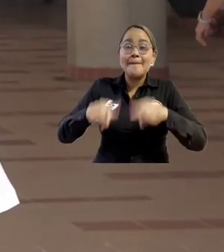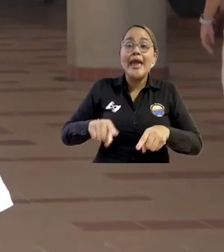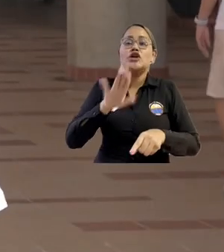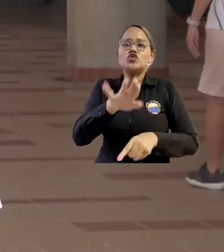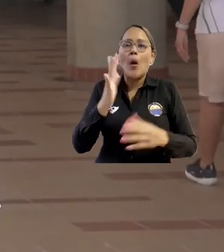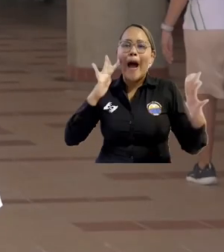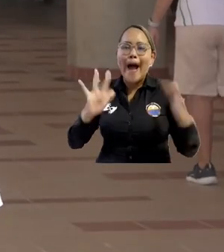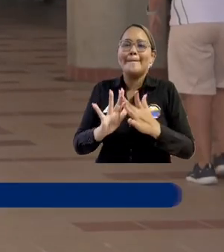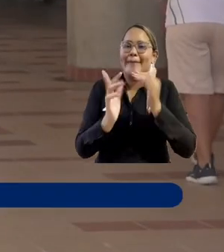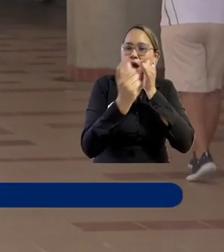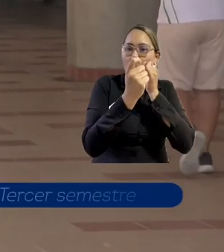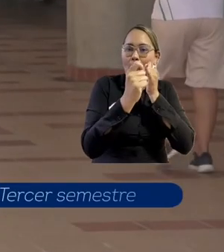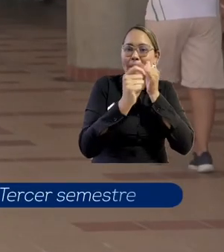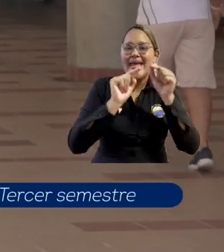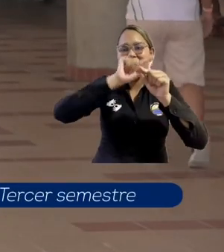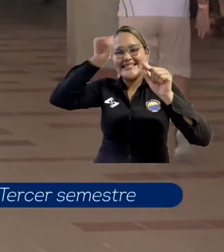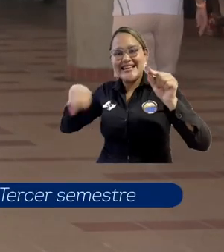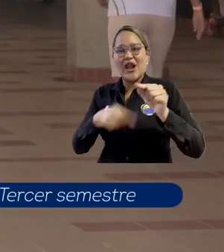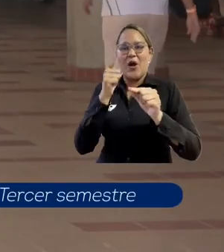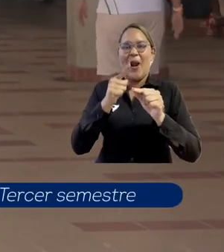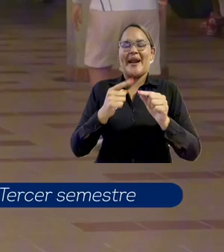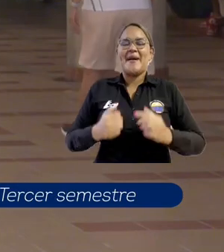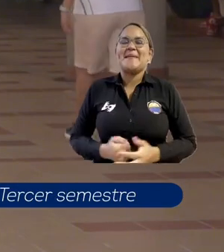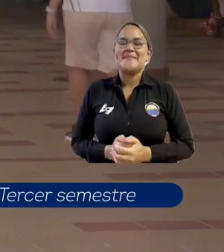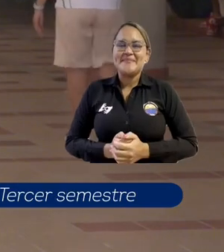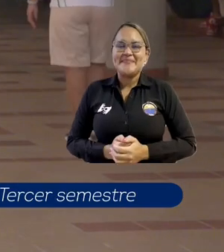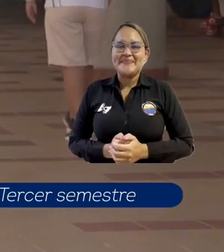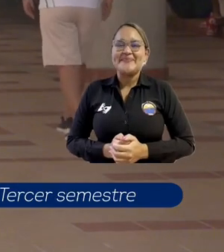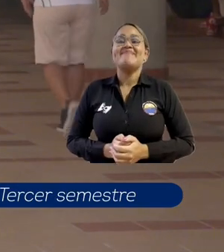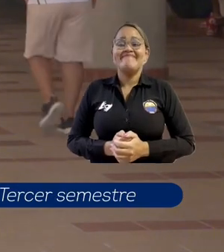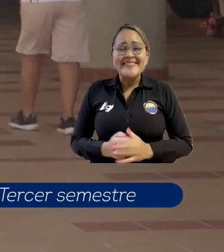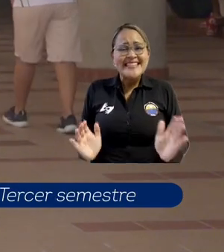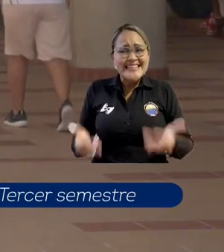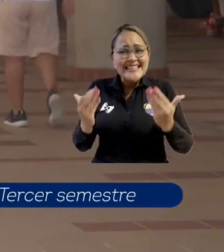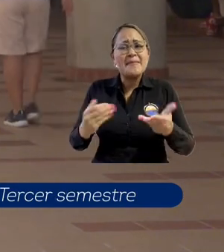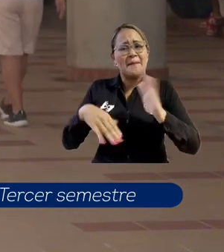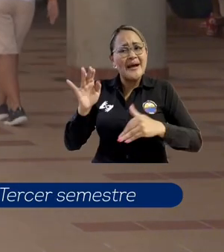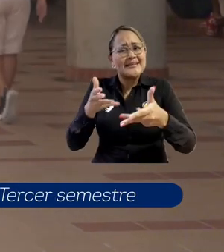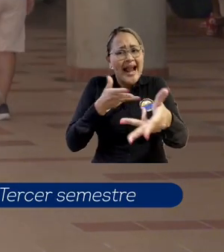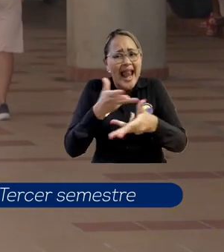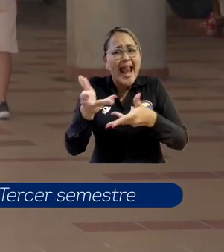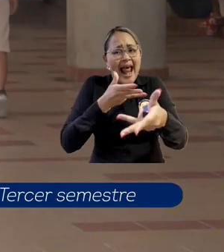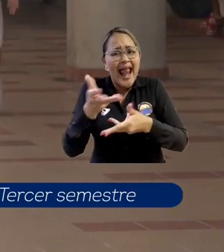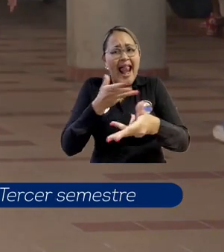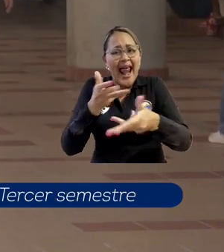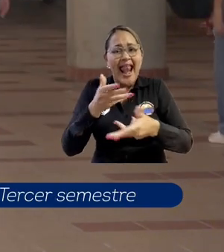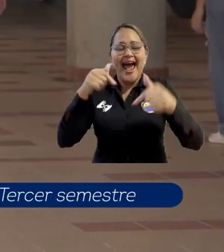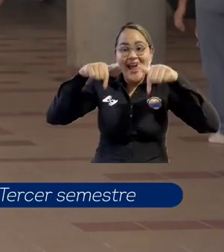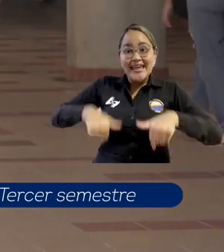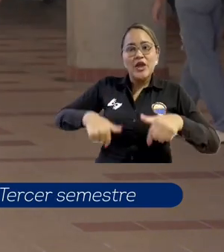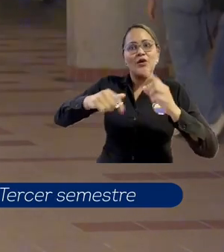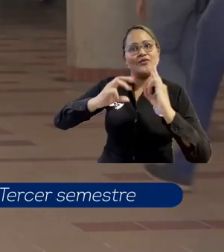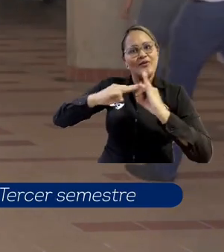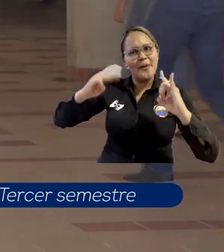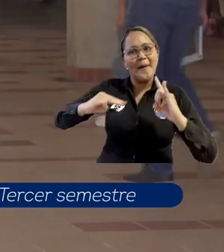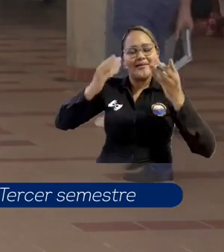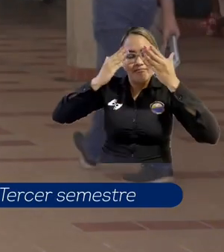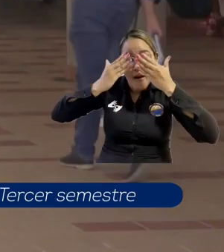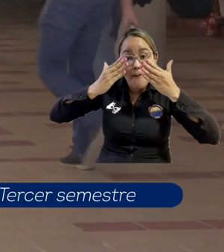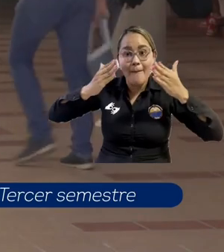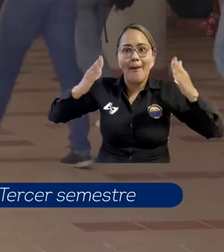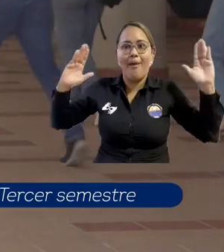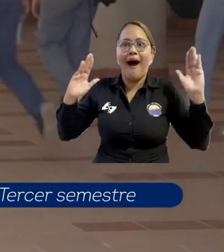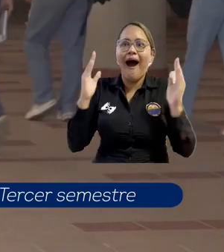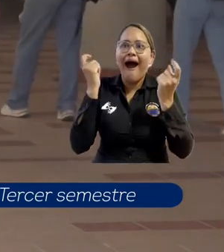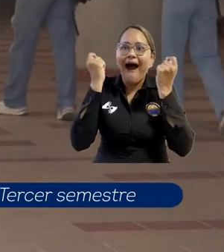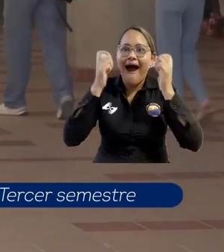Estos espacios son demasiado importantes y les doy gracias a la universidad por darnos una vista un poco más